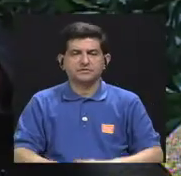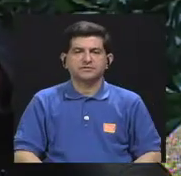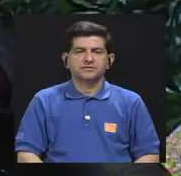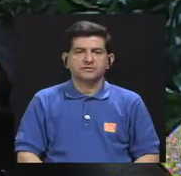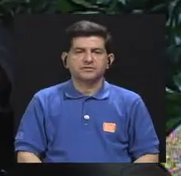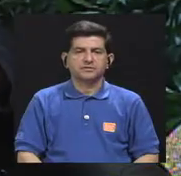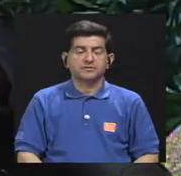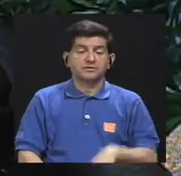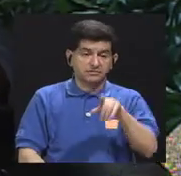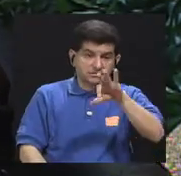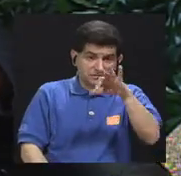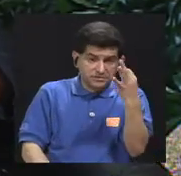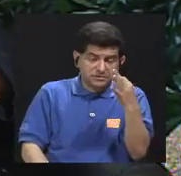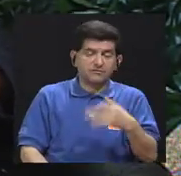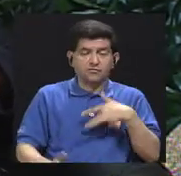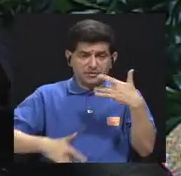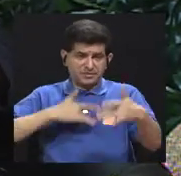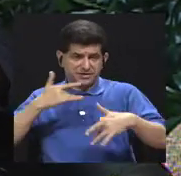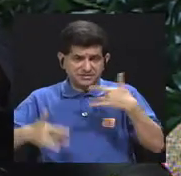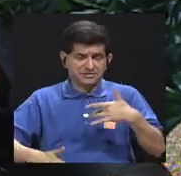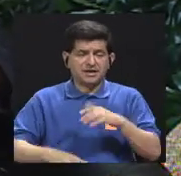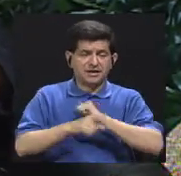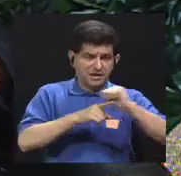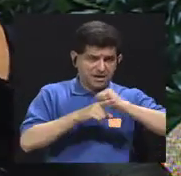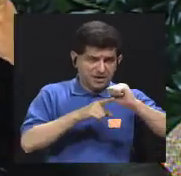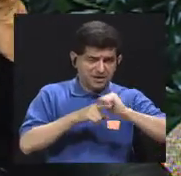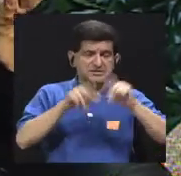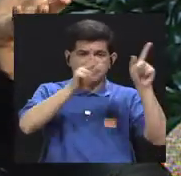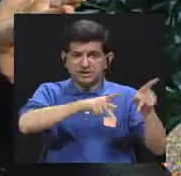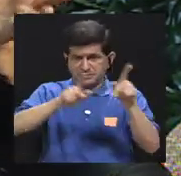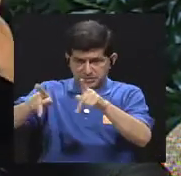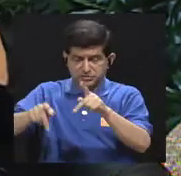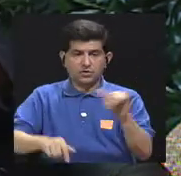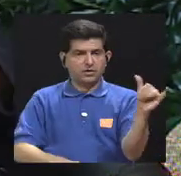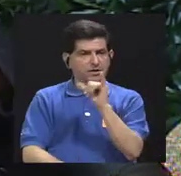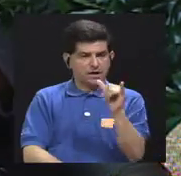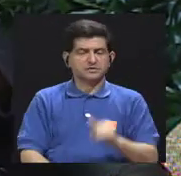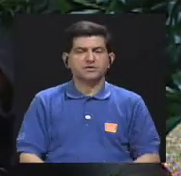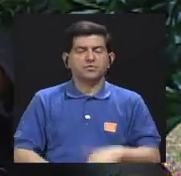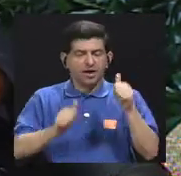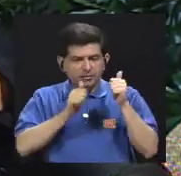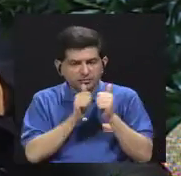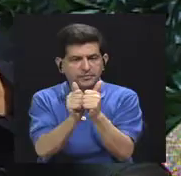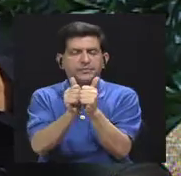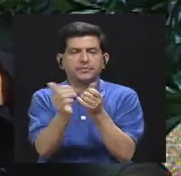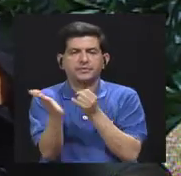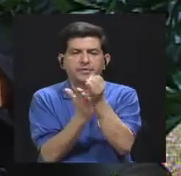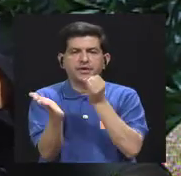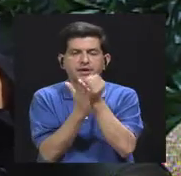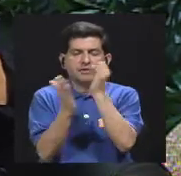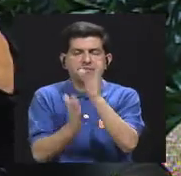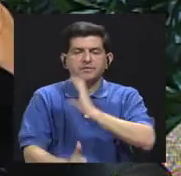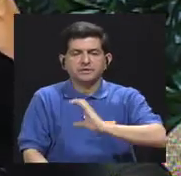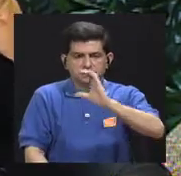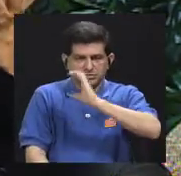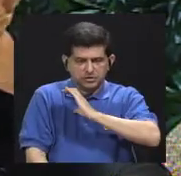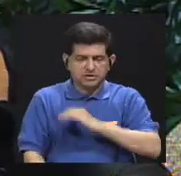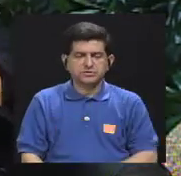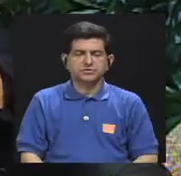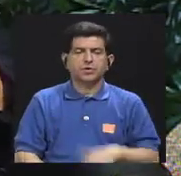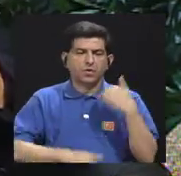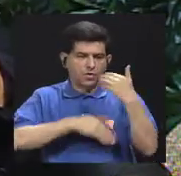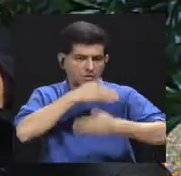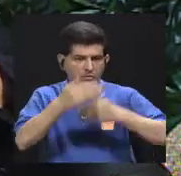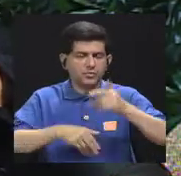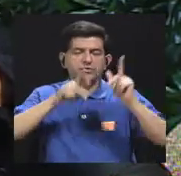para sensibilizar y capacitarlos pero también viene acompañado investigación cualitativa sobre el